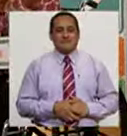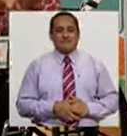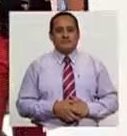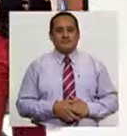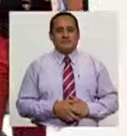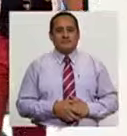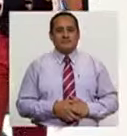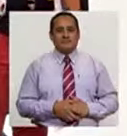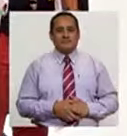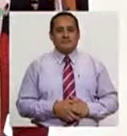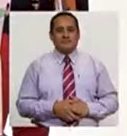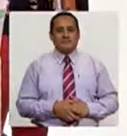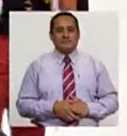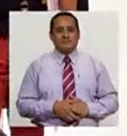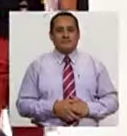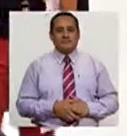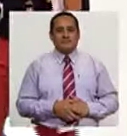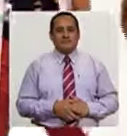la que sonríe todo el día.